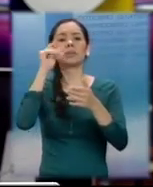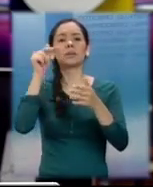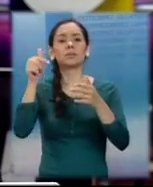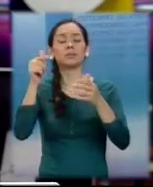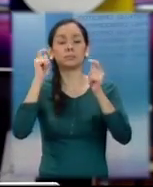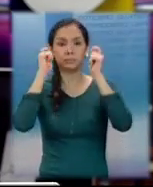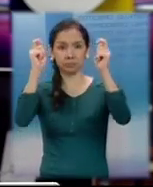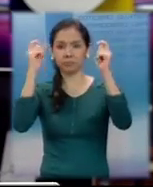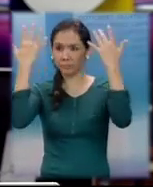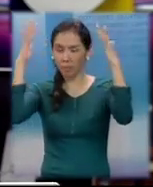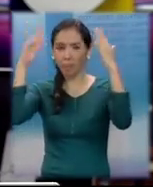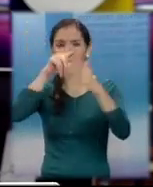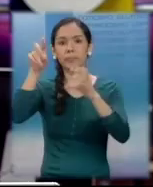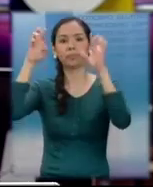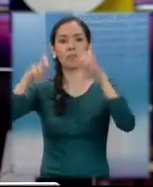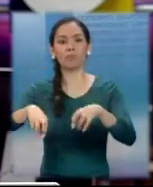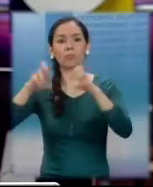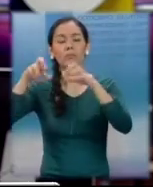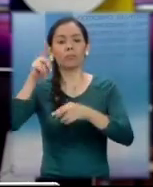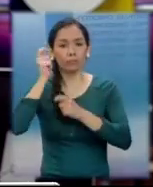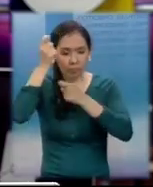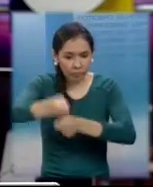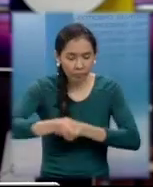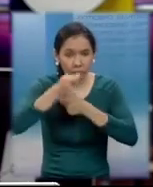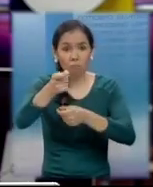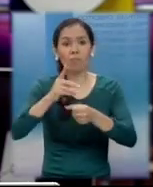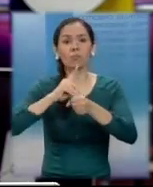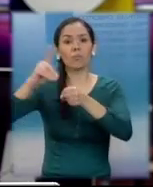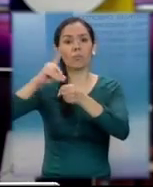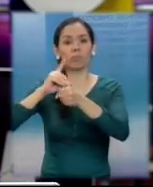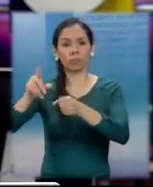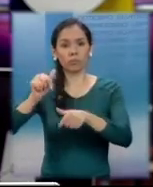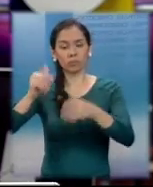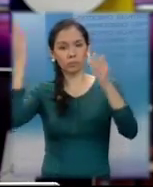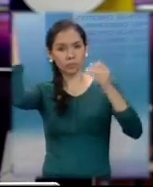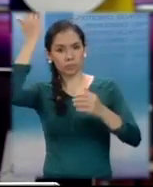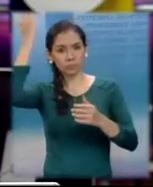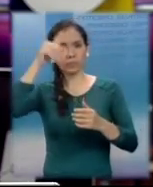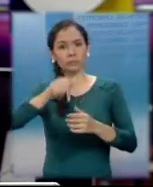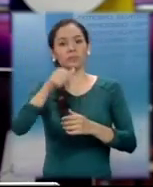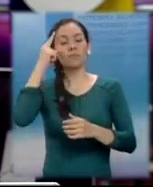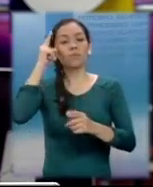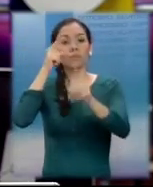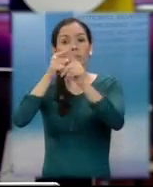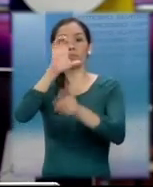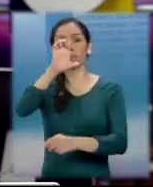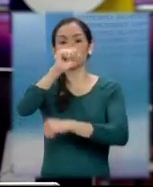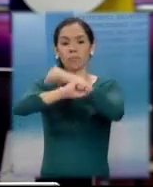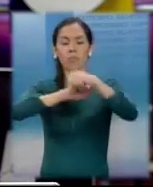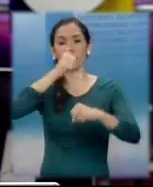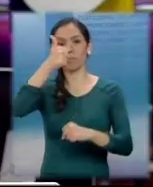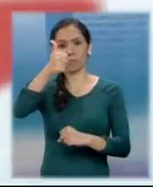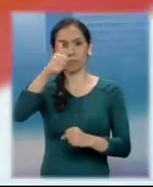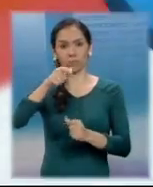perito agrónomo para el beneficio de los estudiantes de ese departamento. Esta se va a impartir en el Centro de Formación Agrícola EFA.